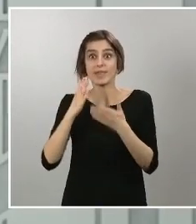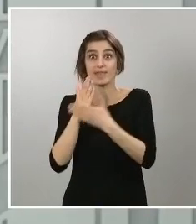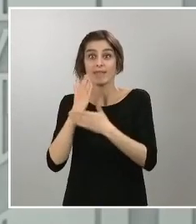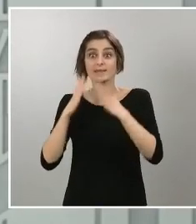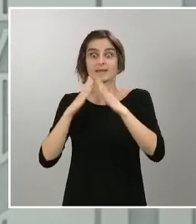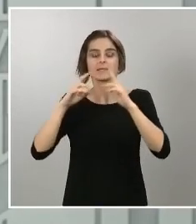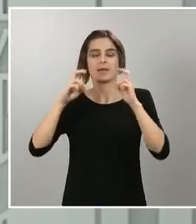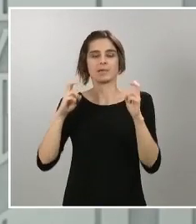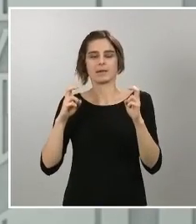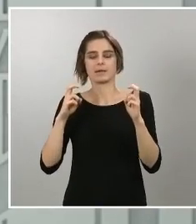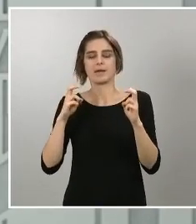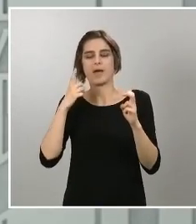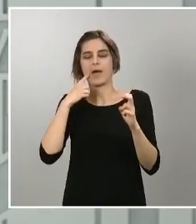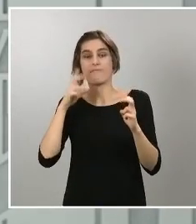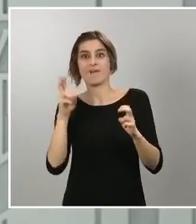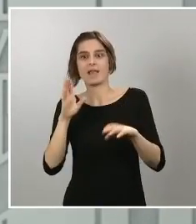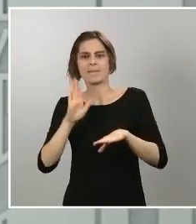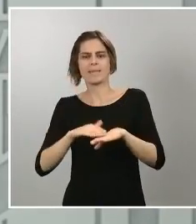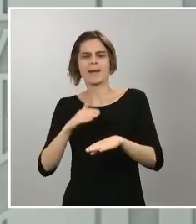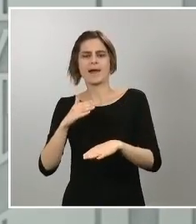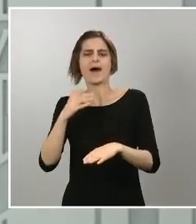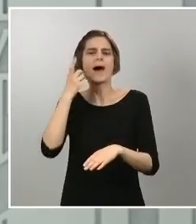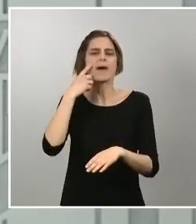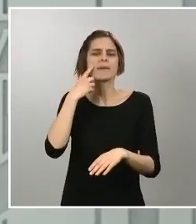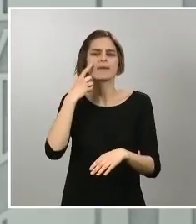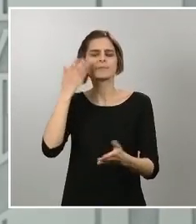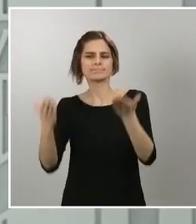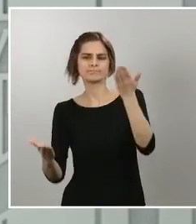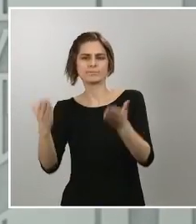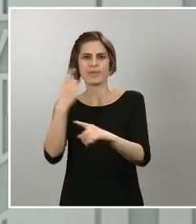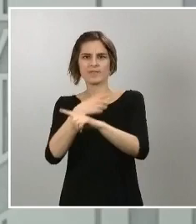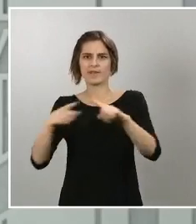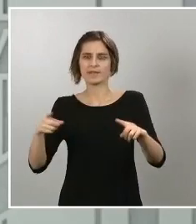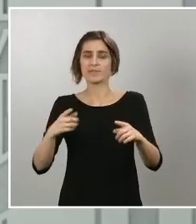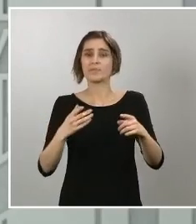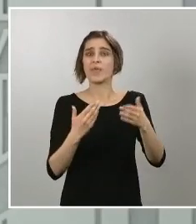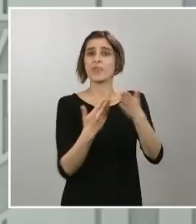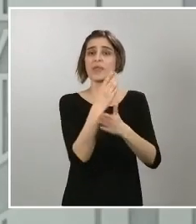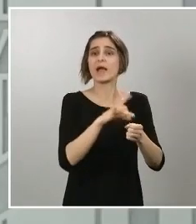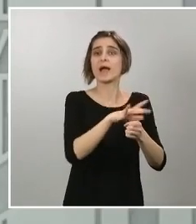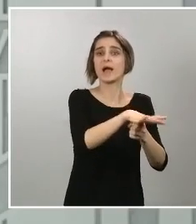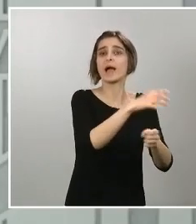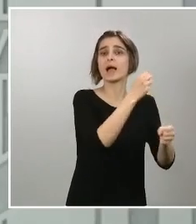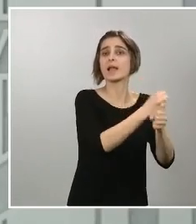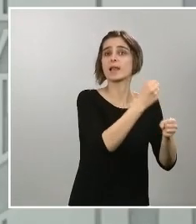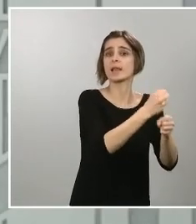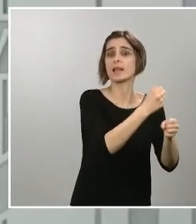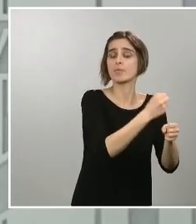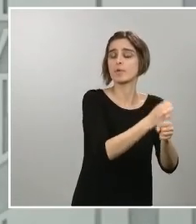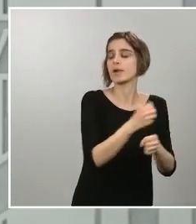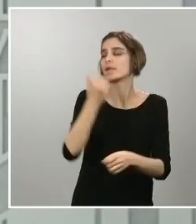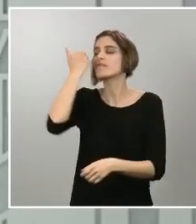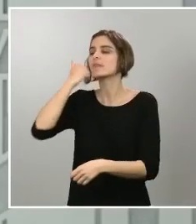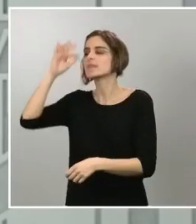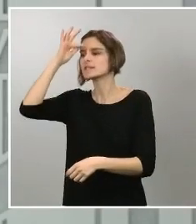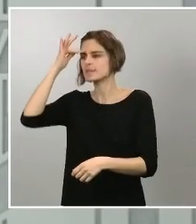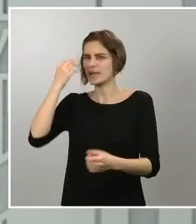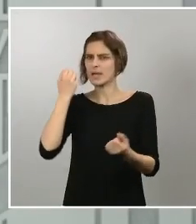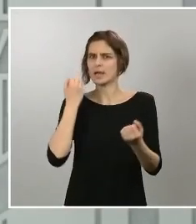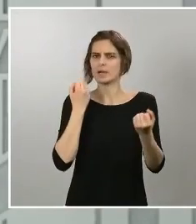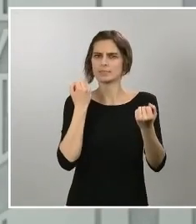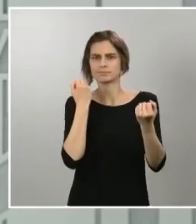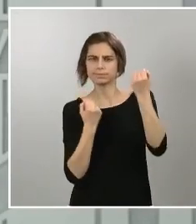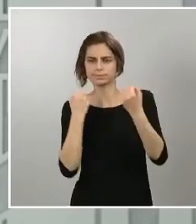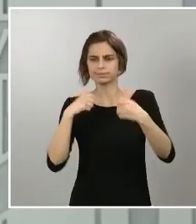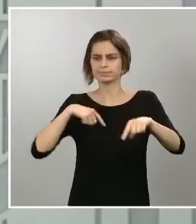en el entorno de un día laborable respecto al día de fin de semana y como llega próximo ya estas vacaciones de Semana